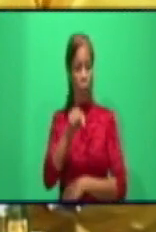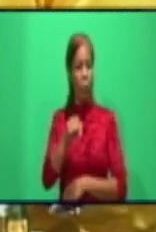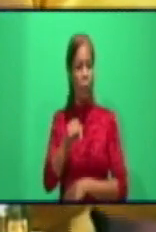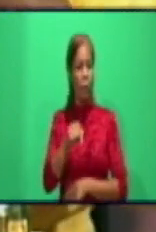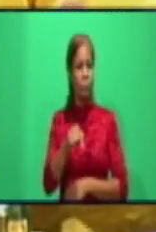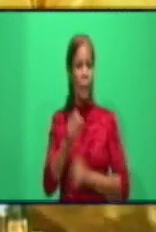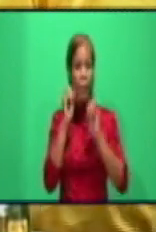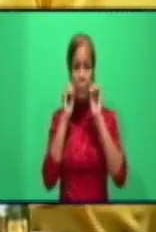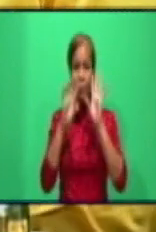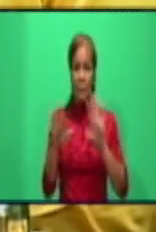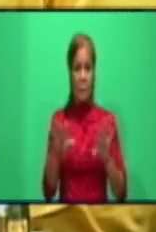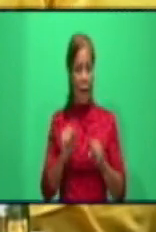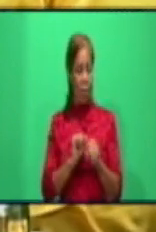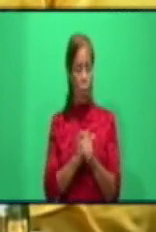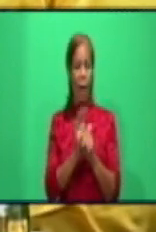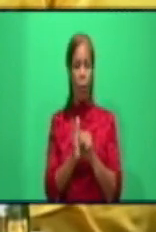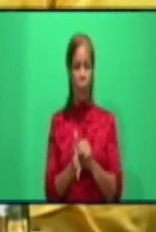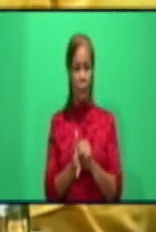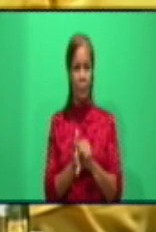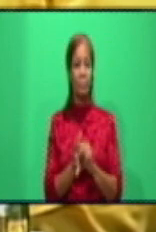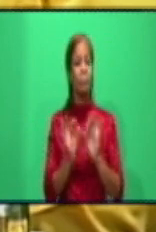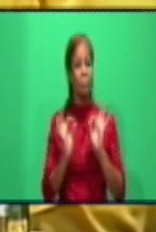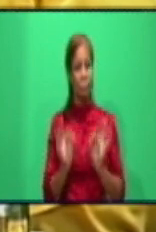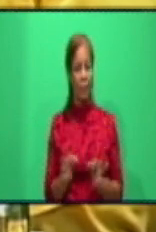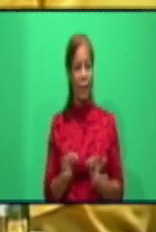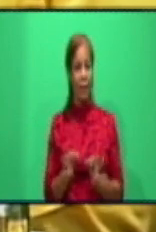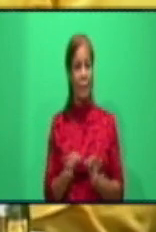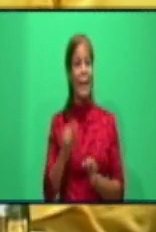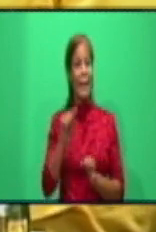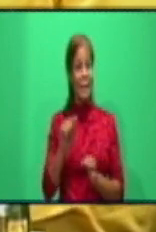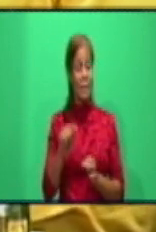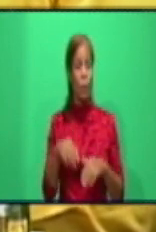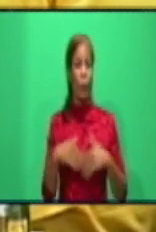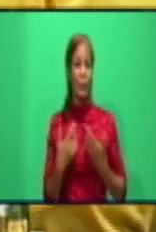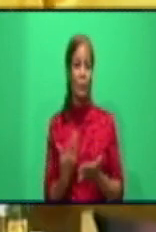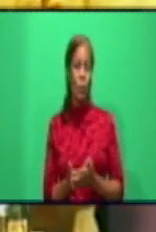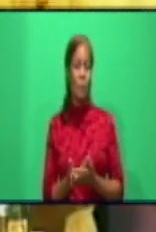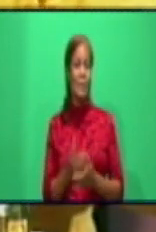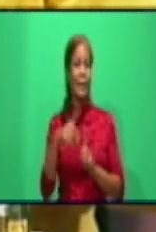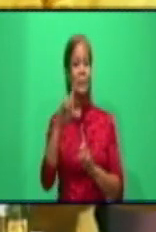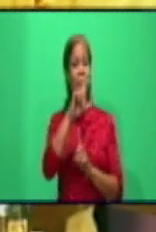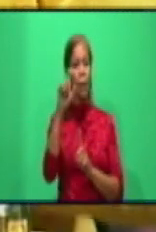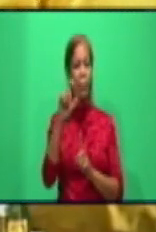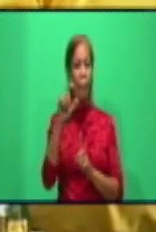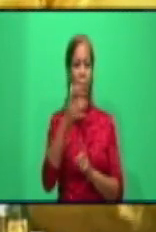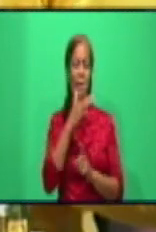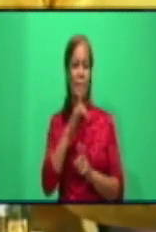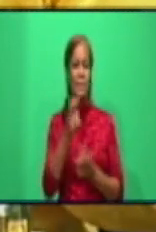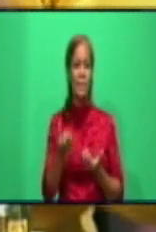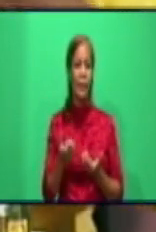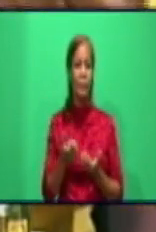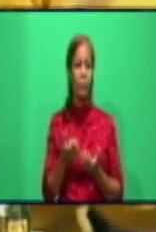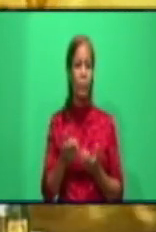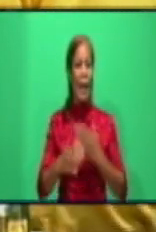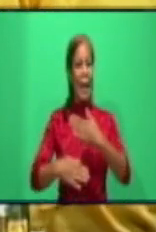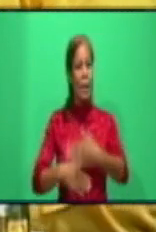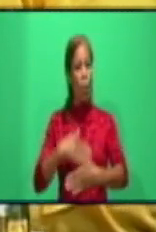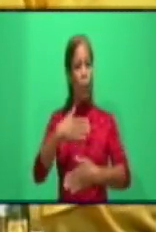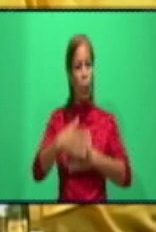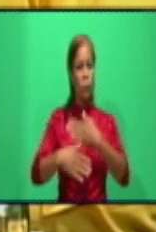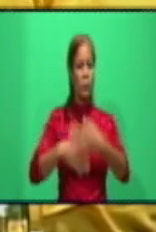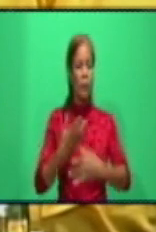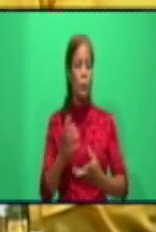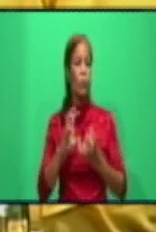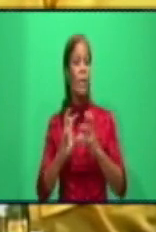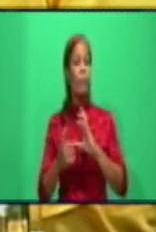social la pandemia. Lógicamente, eso generó desajustes también en los procesos formativos,